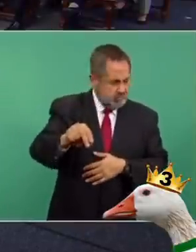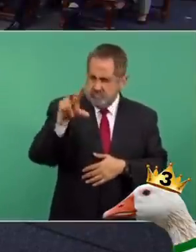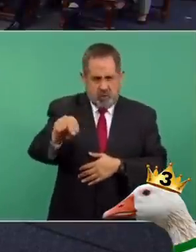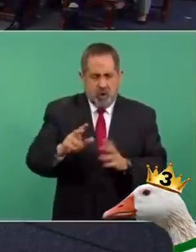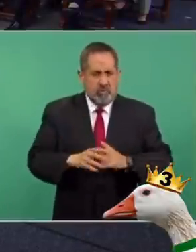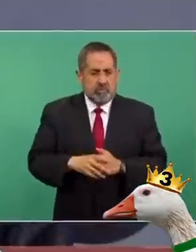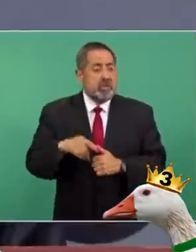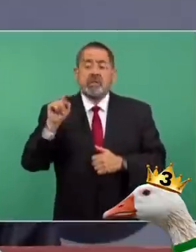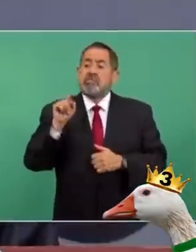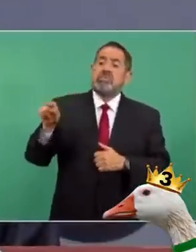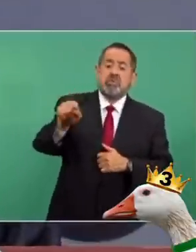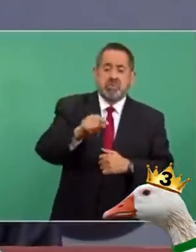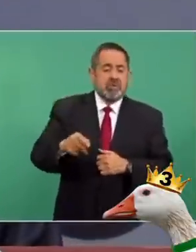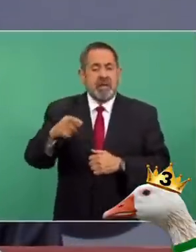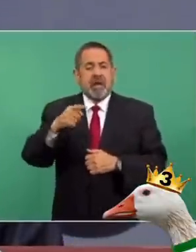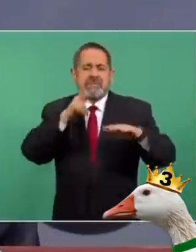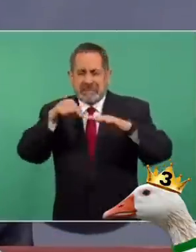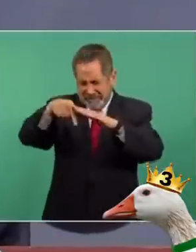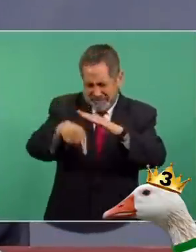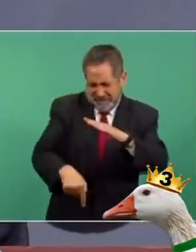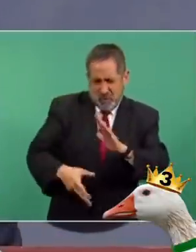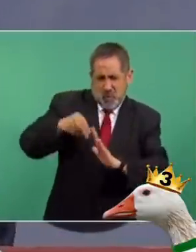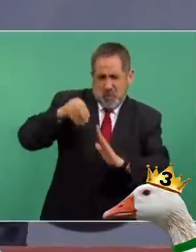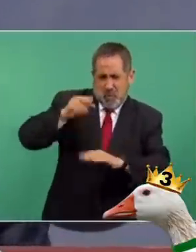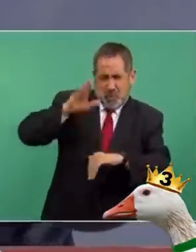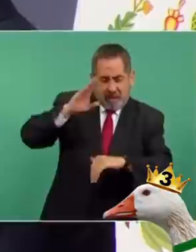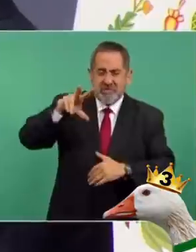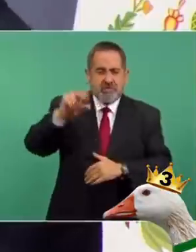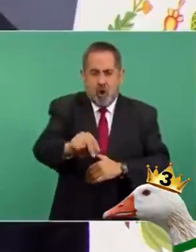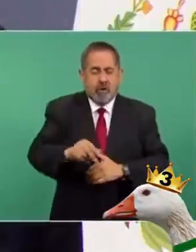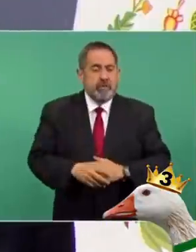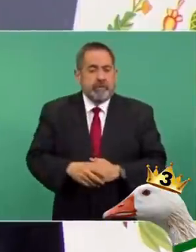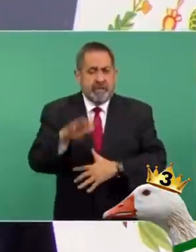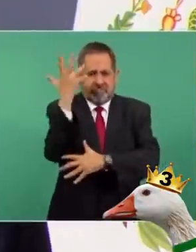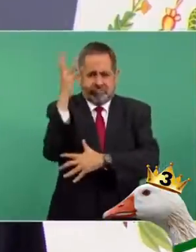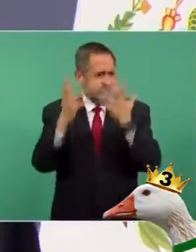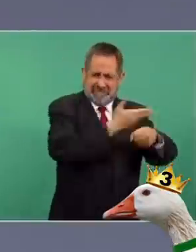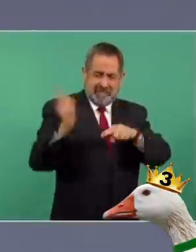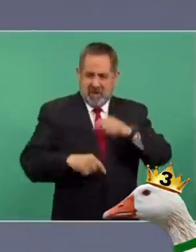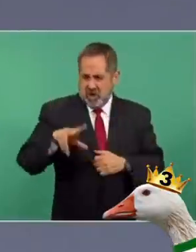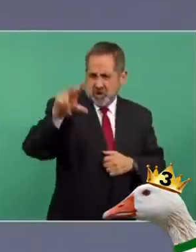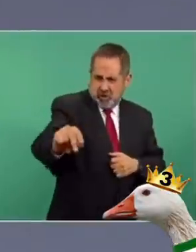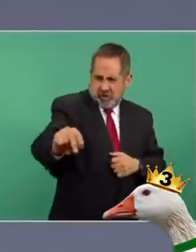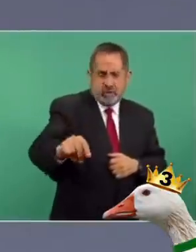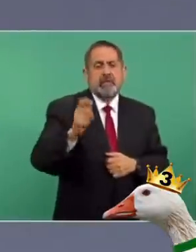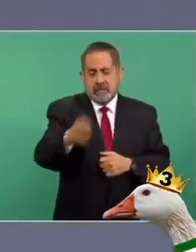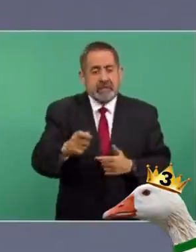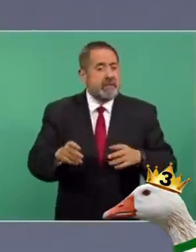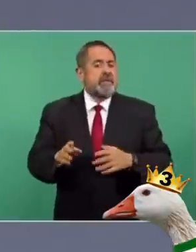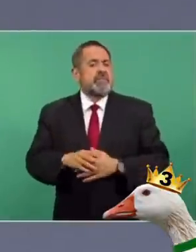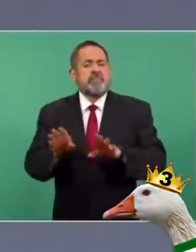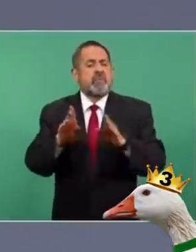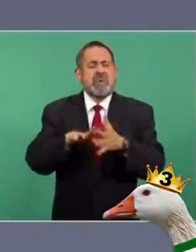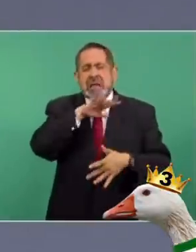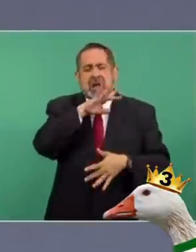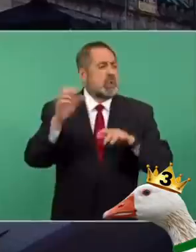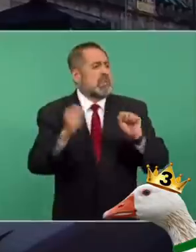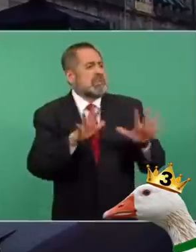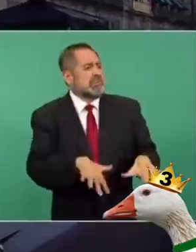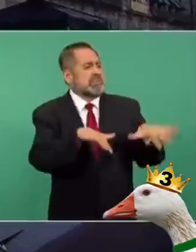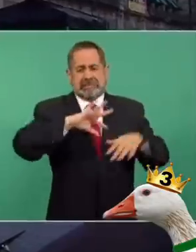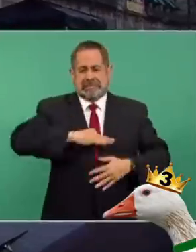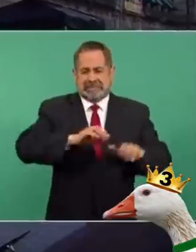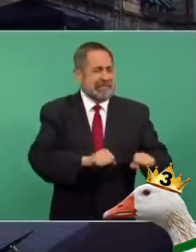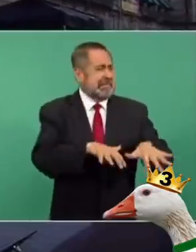se sobreexplotarán los mantos acuíferos, no se permitirá la tala de selvas y bosques, no se autorizará la instalación de basureros de